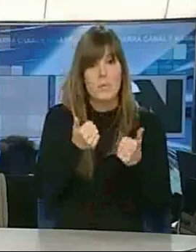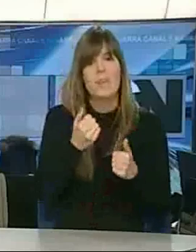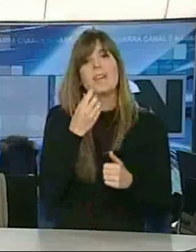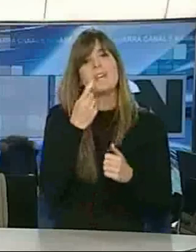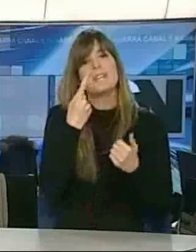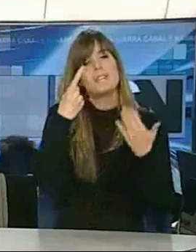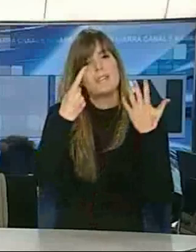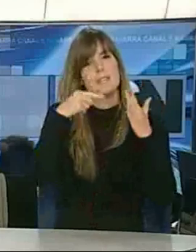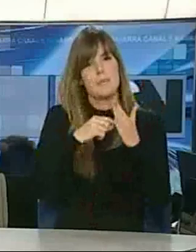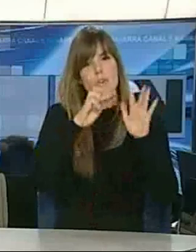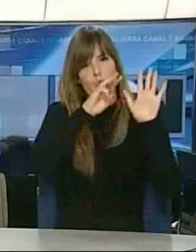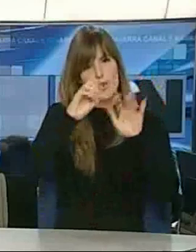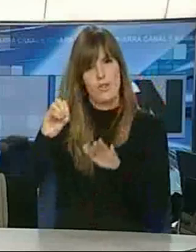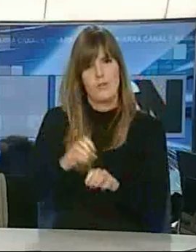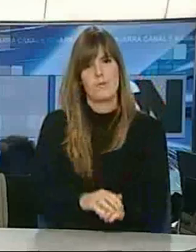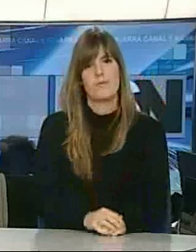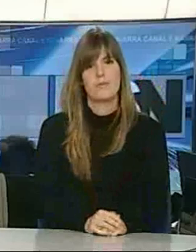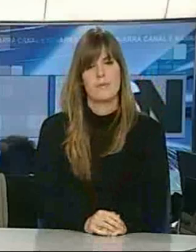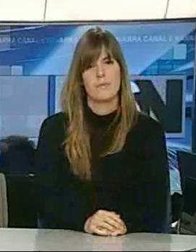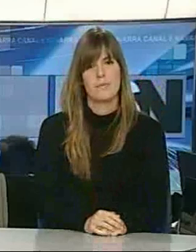niños y niñas de tres años.